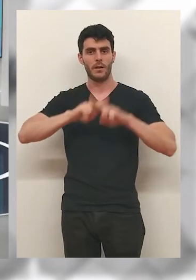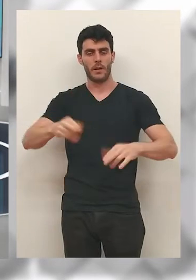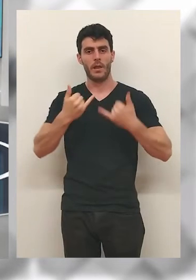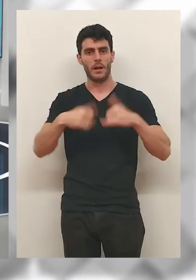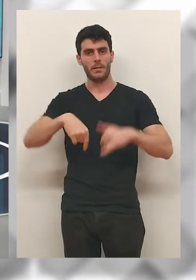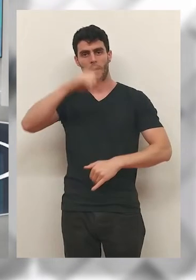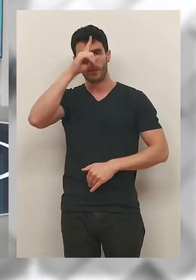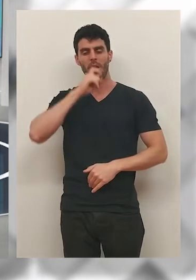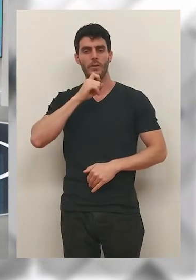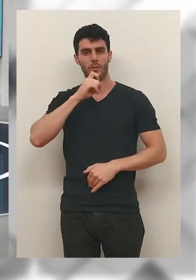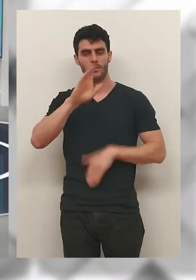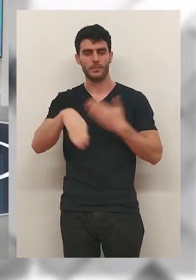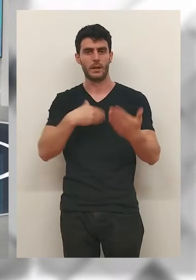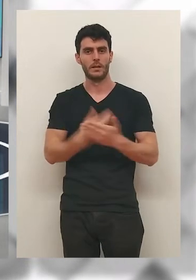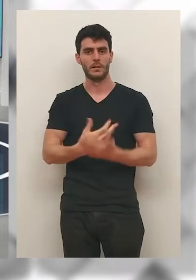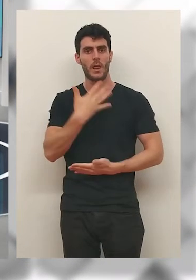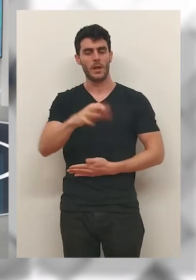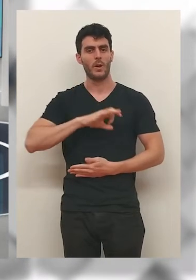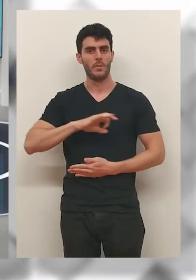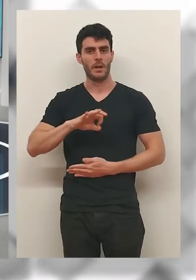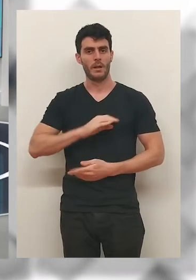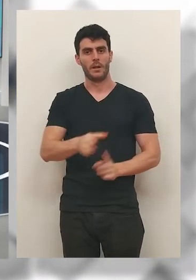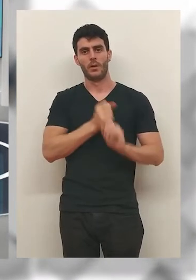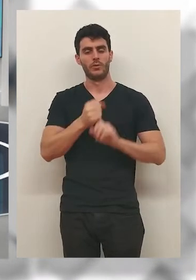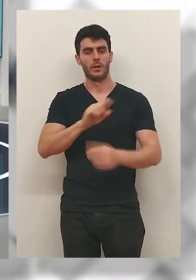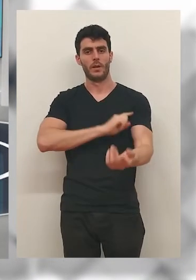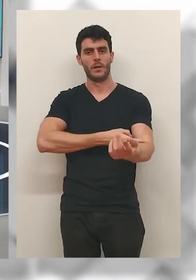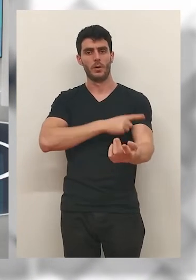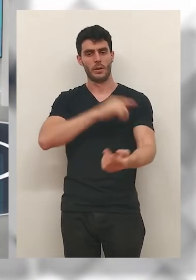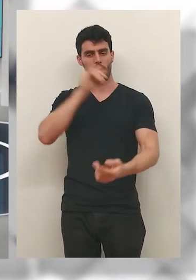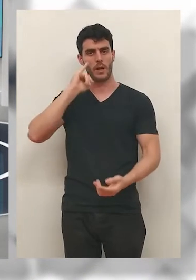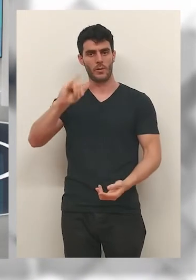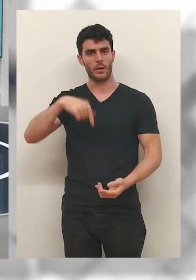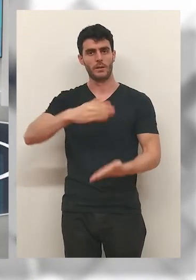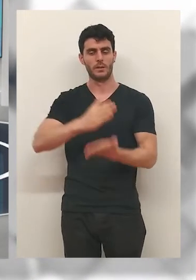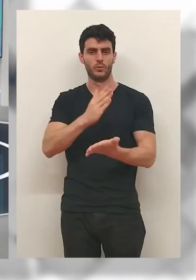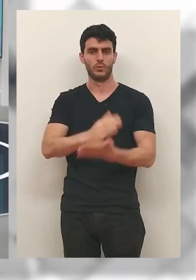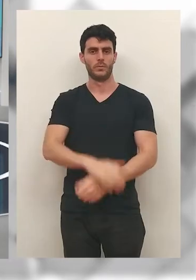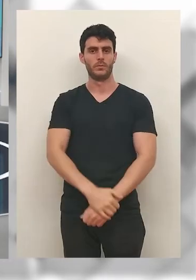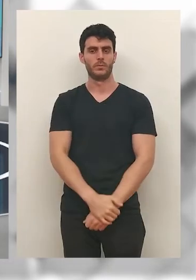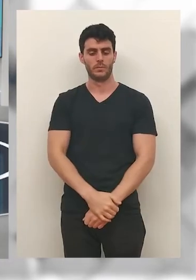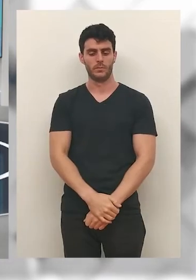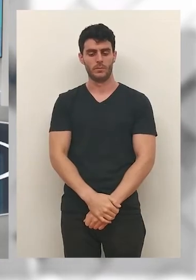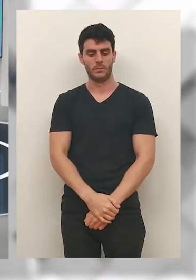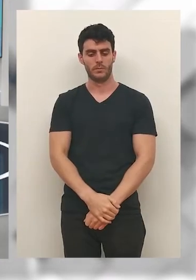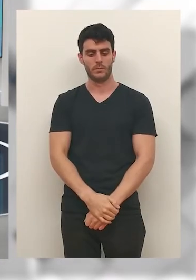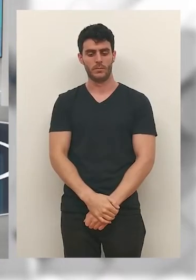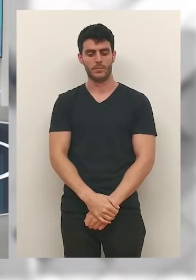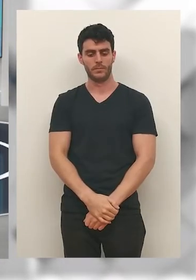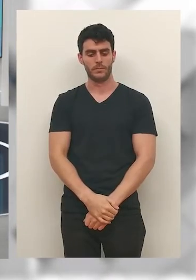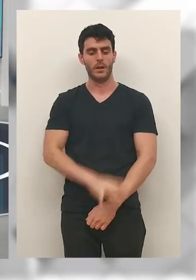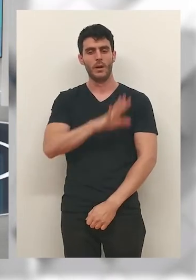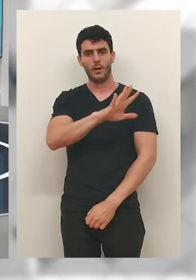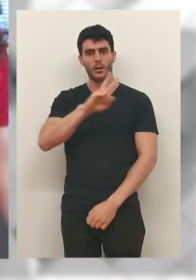competiciones nacionales e internacionales celebradas este año. Hasta cinco medallas han obtenido los deportistas riojanos durante este curso.